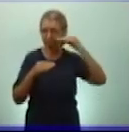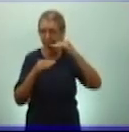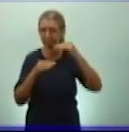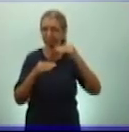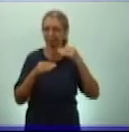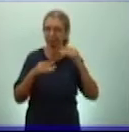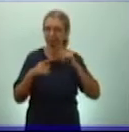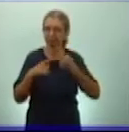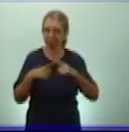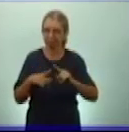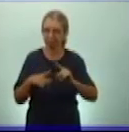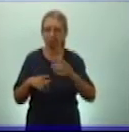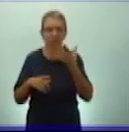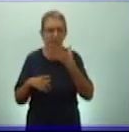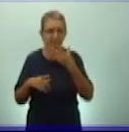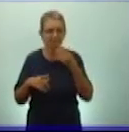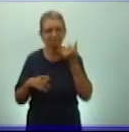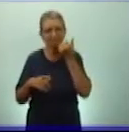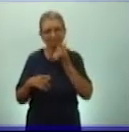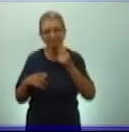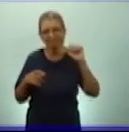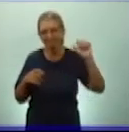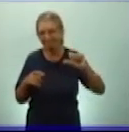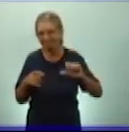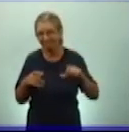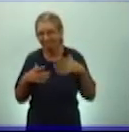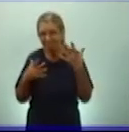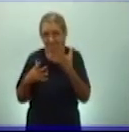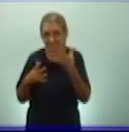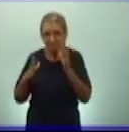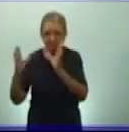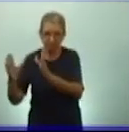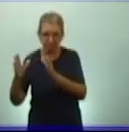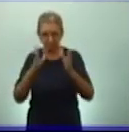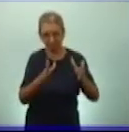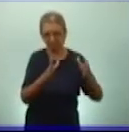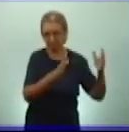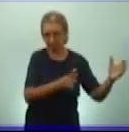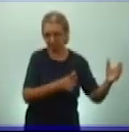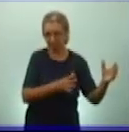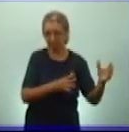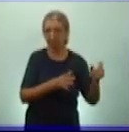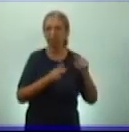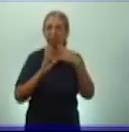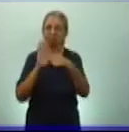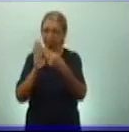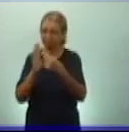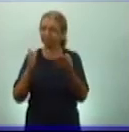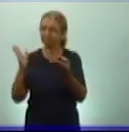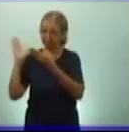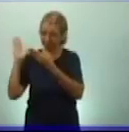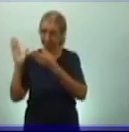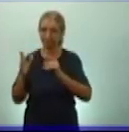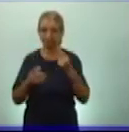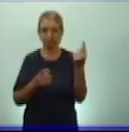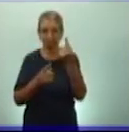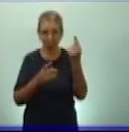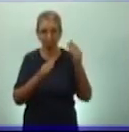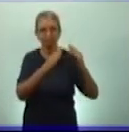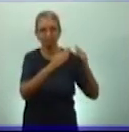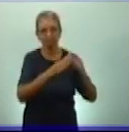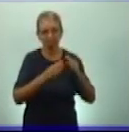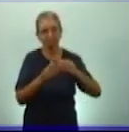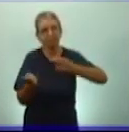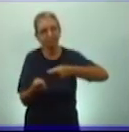quiénes eran los más explotados. Bueno, los Incas dividían la tierra en tres partes. Ahí están en la lámina, usted lo puede ver. Una, para las comunas campesinas,